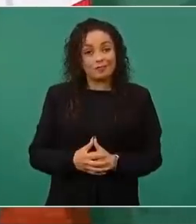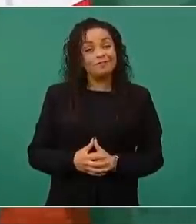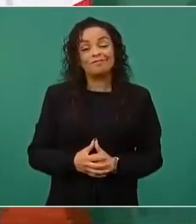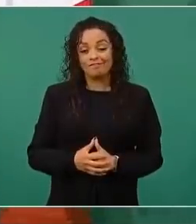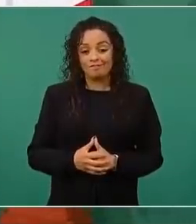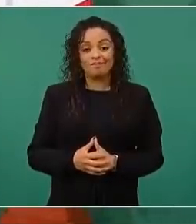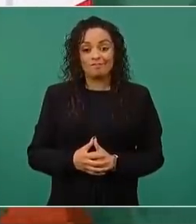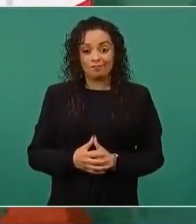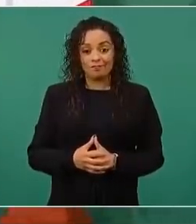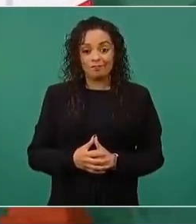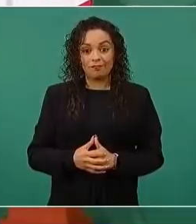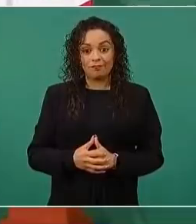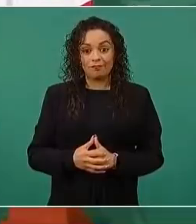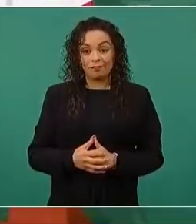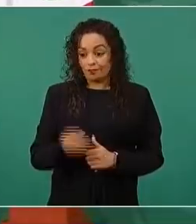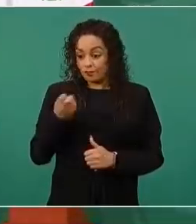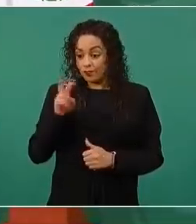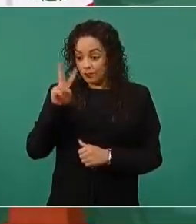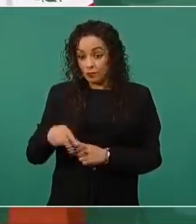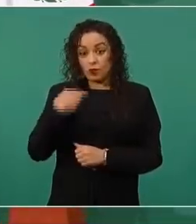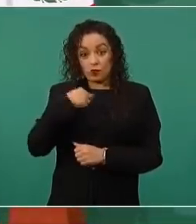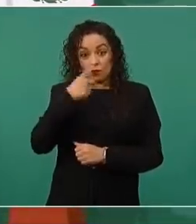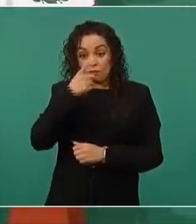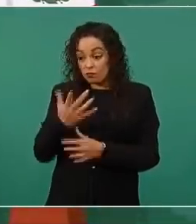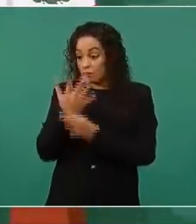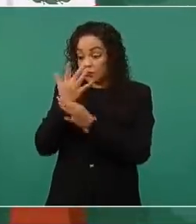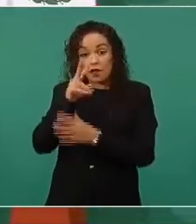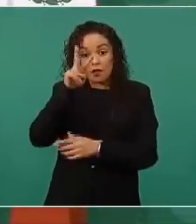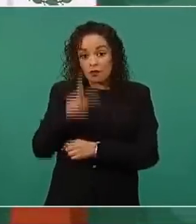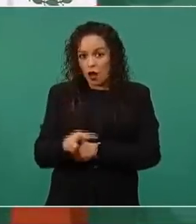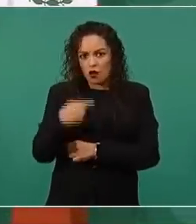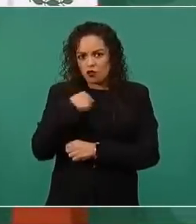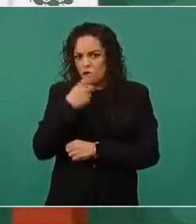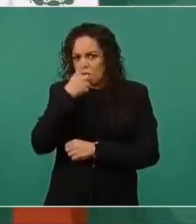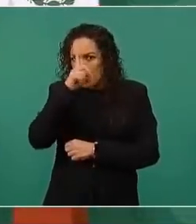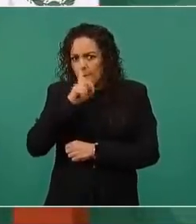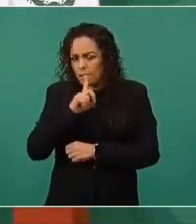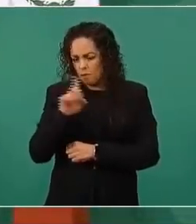porque yo no digo mentiras, ¿lo supo el pueblo?